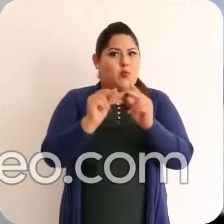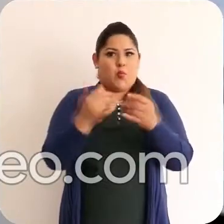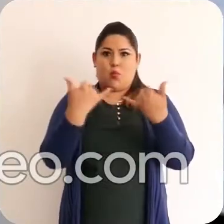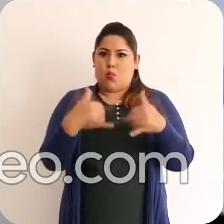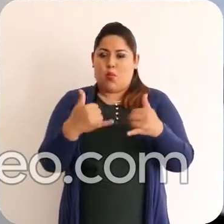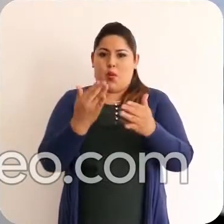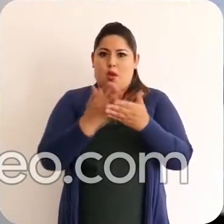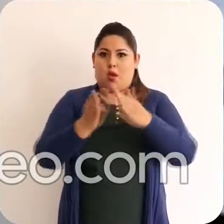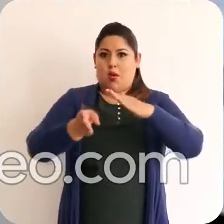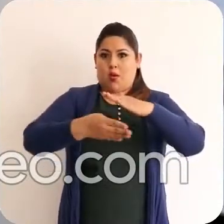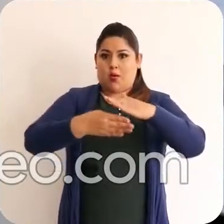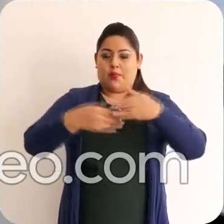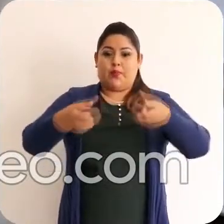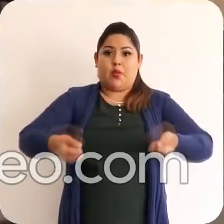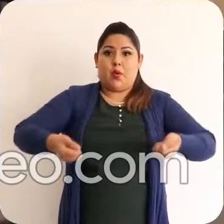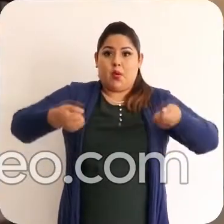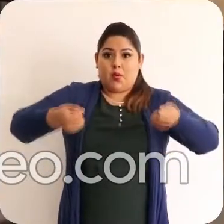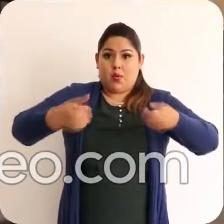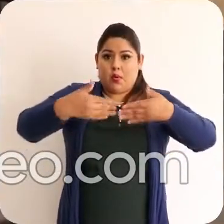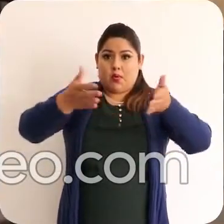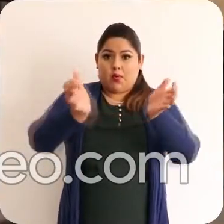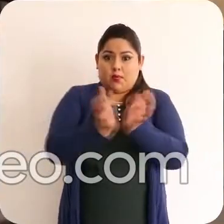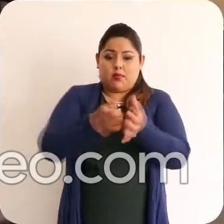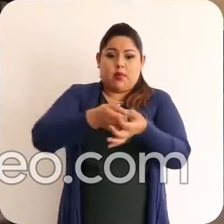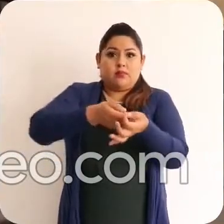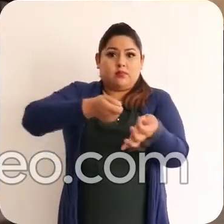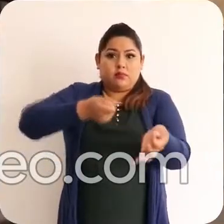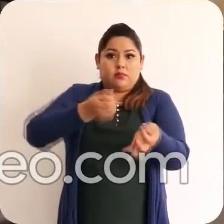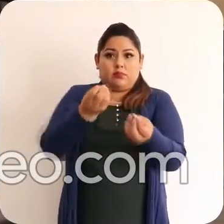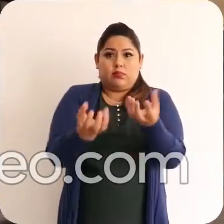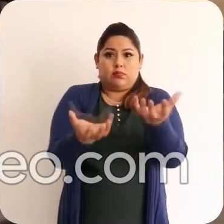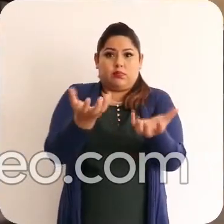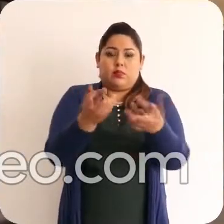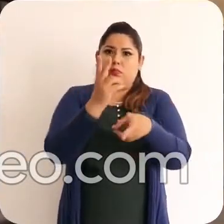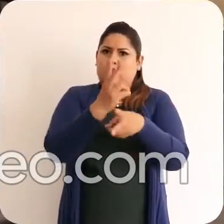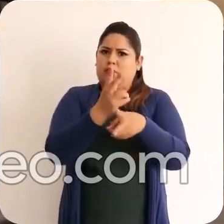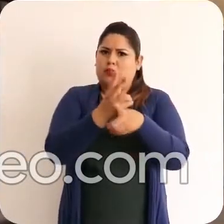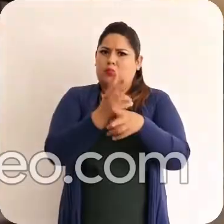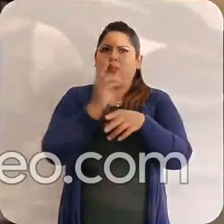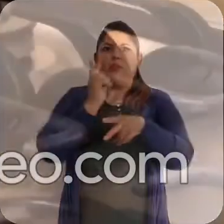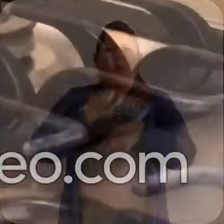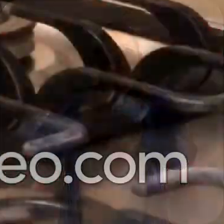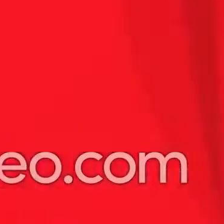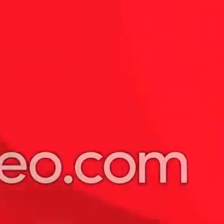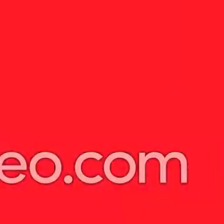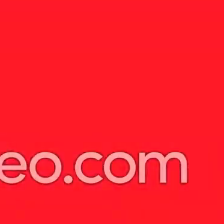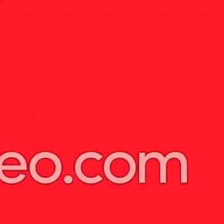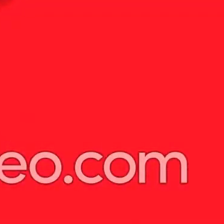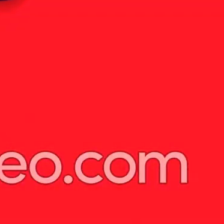cocina Las huellas o los sartenes encendidos pueden causarte accidentes muy lamentables